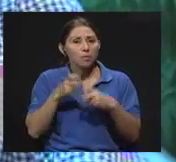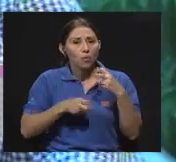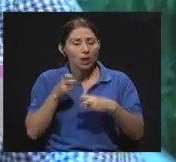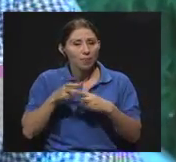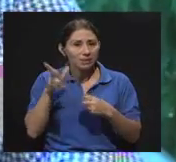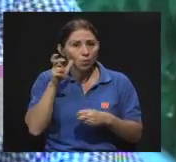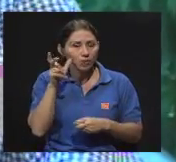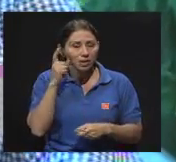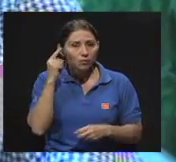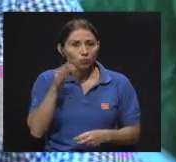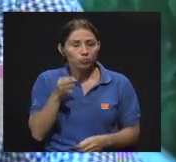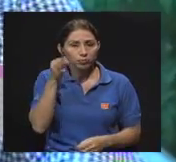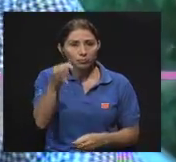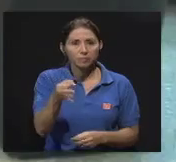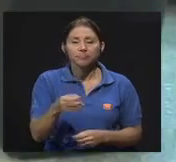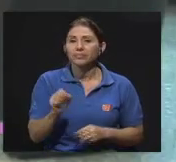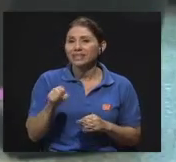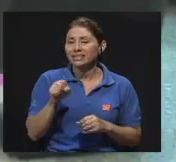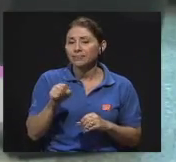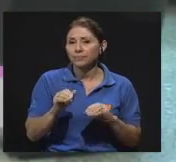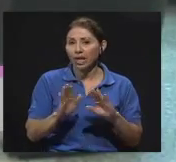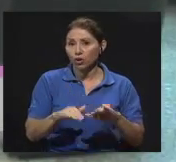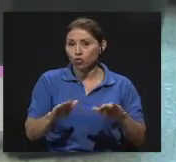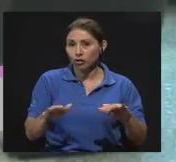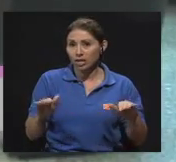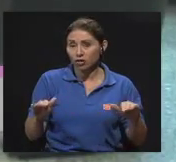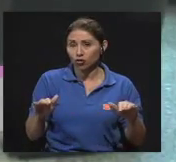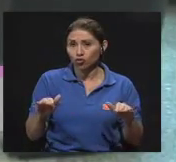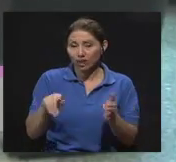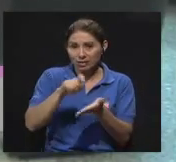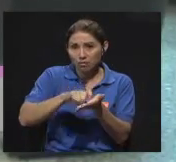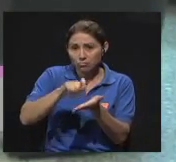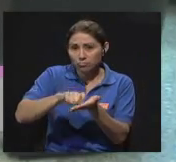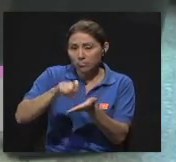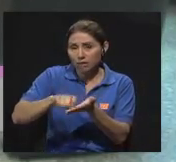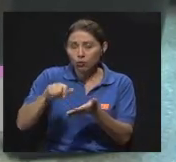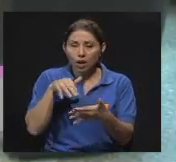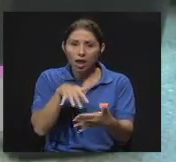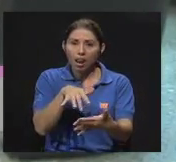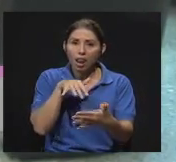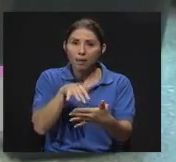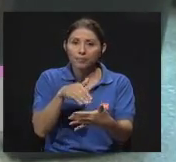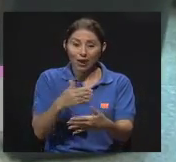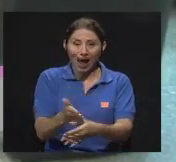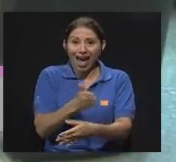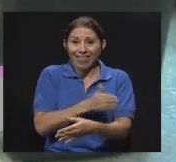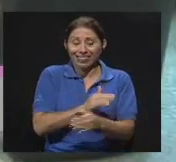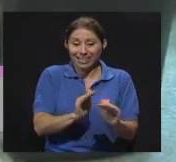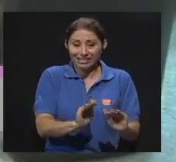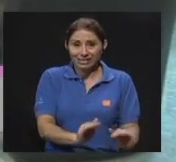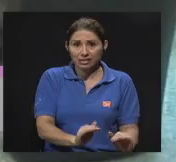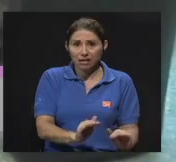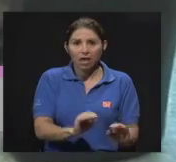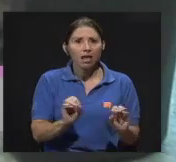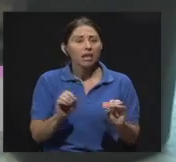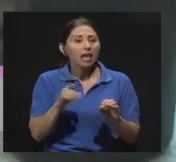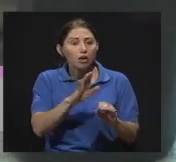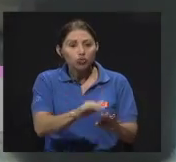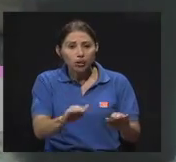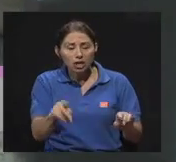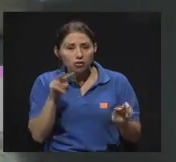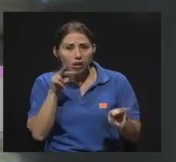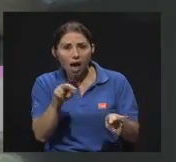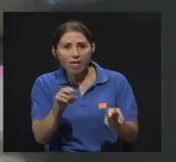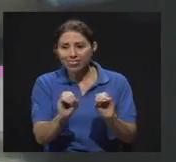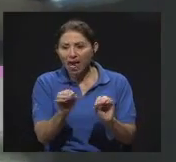auditivos en un futuro? Sí, en los niños que a nivel escolar y antes de eso, que los niños no se introduzcan nada de objetos